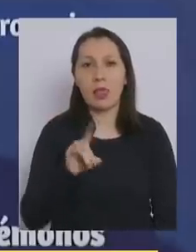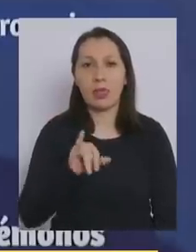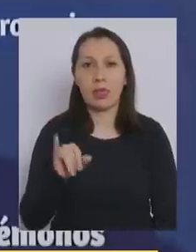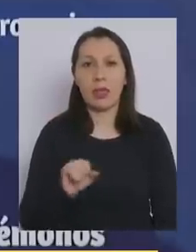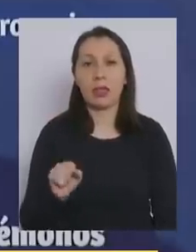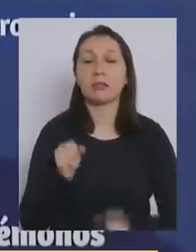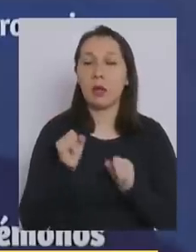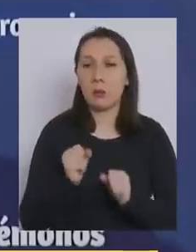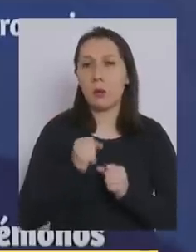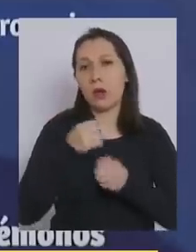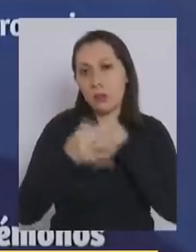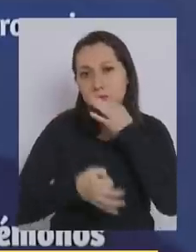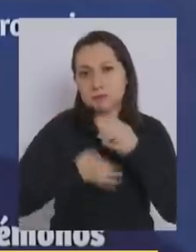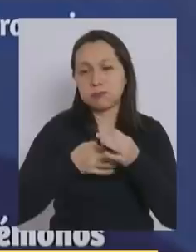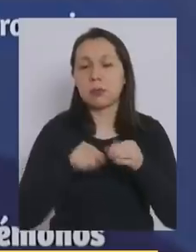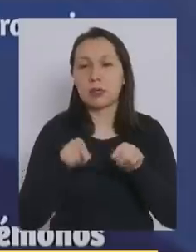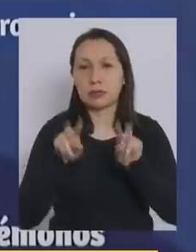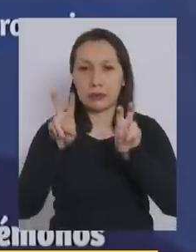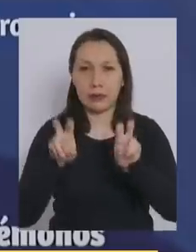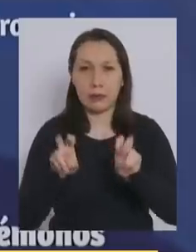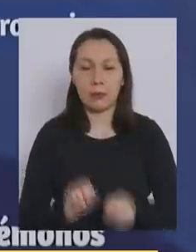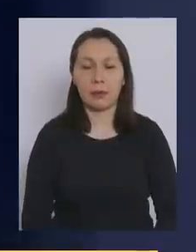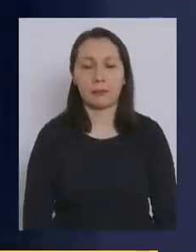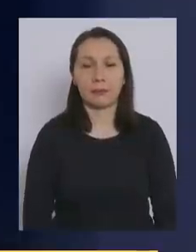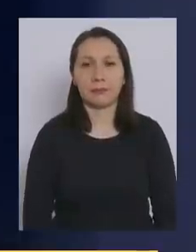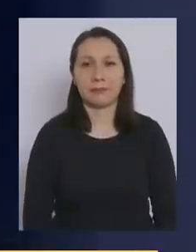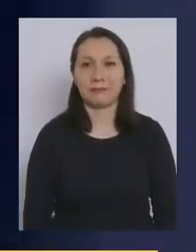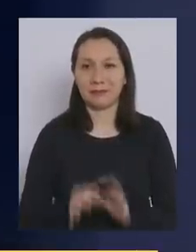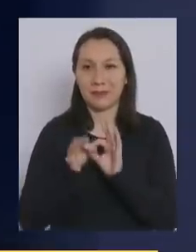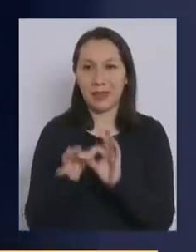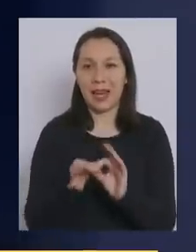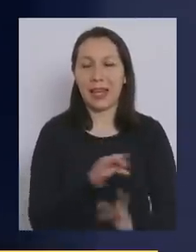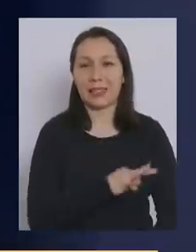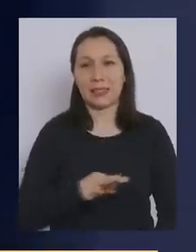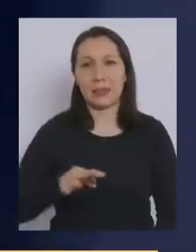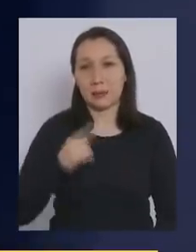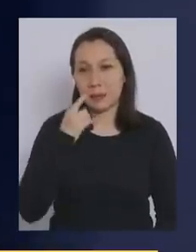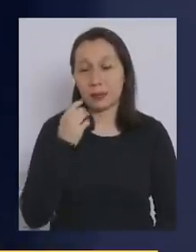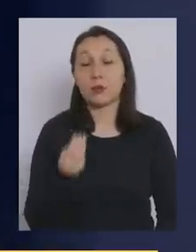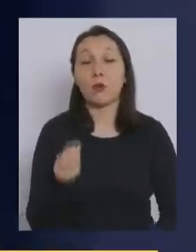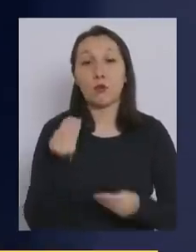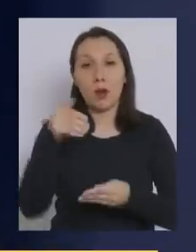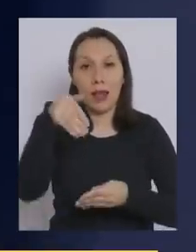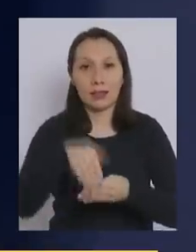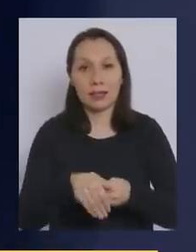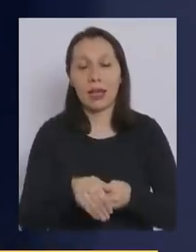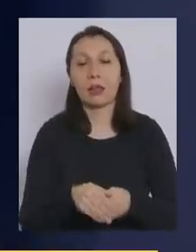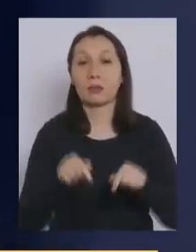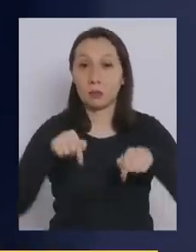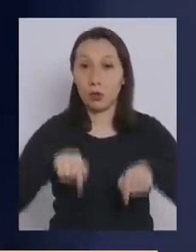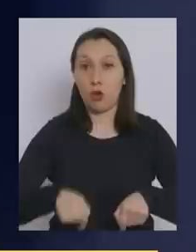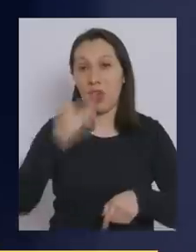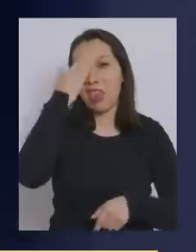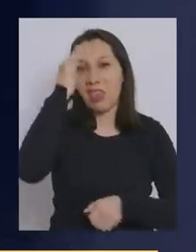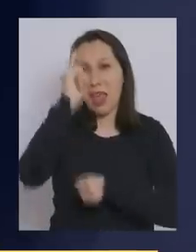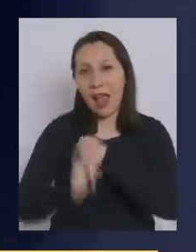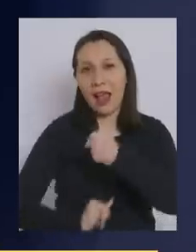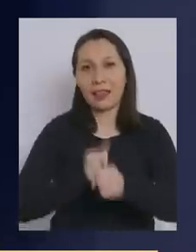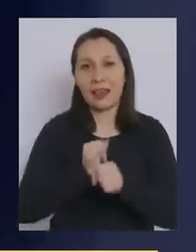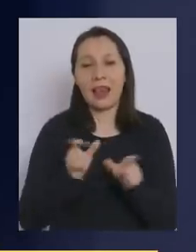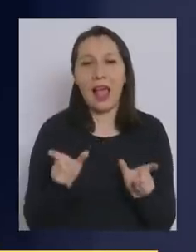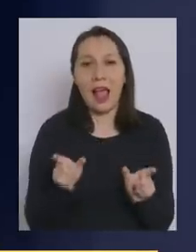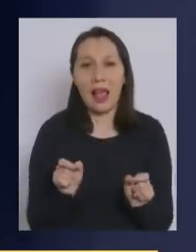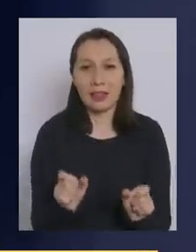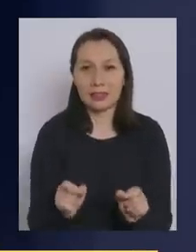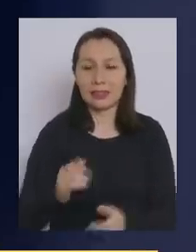para que se refiera a este tema. Gracias, ministro. Bueno, muy buenas tardes. Hoy día es el Día Internacional de